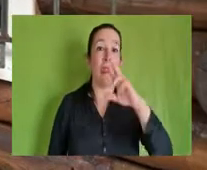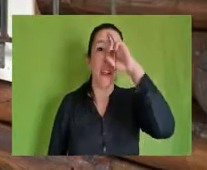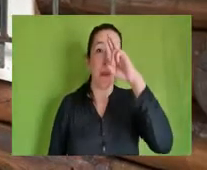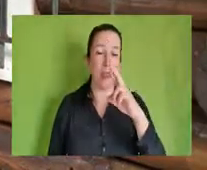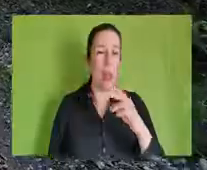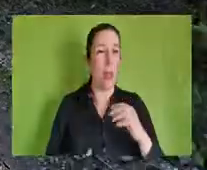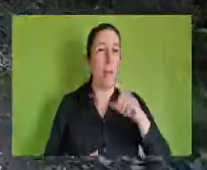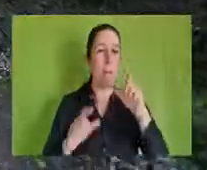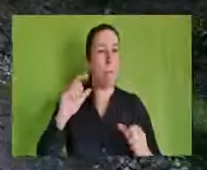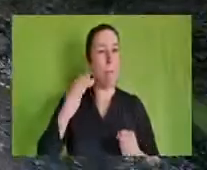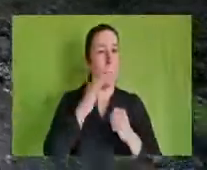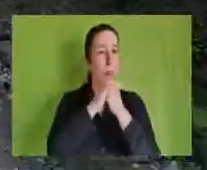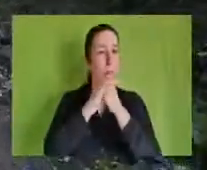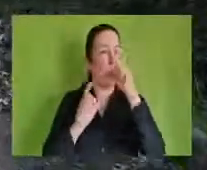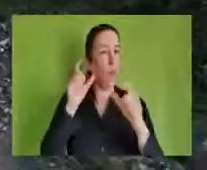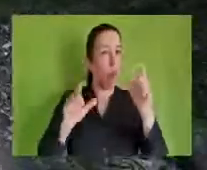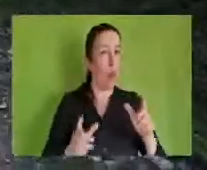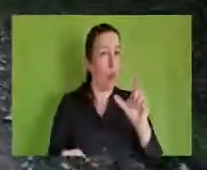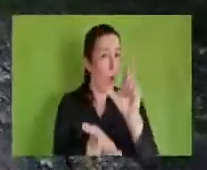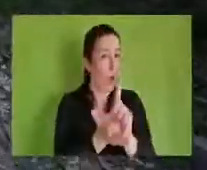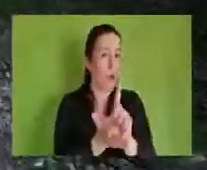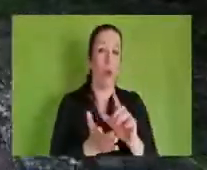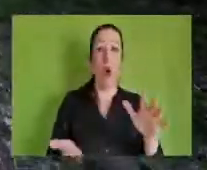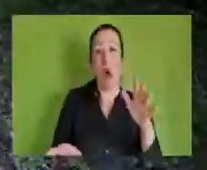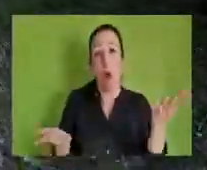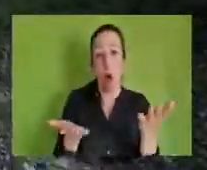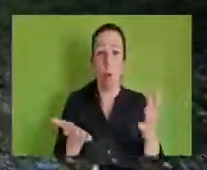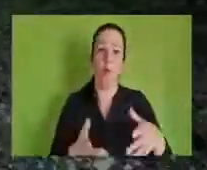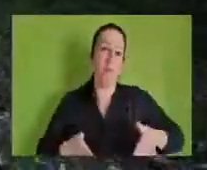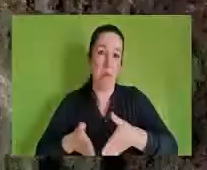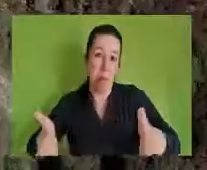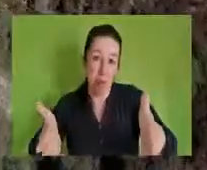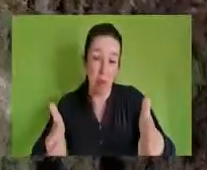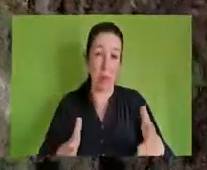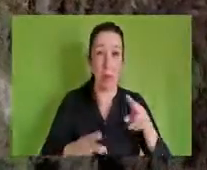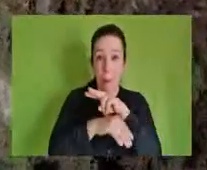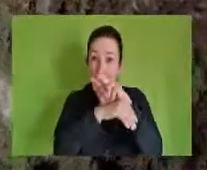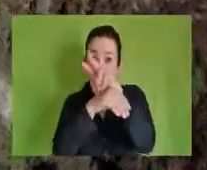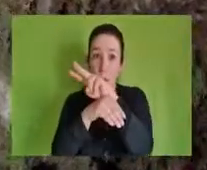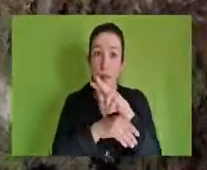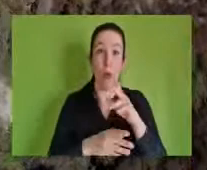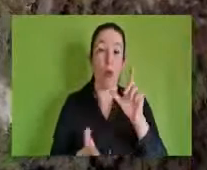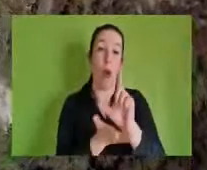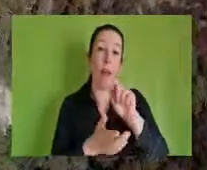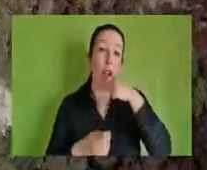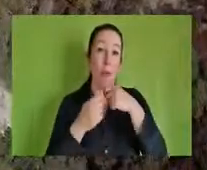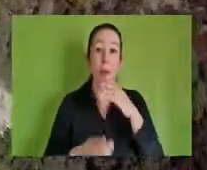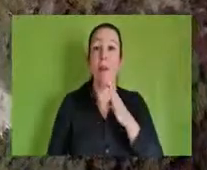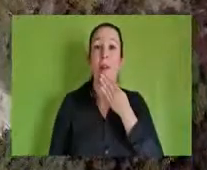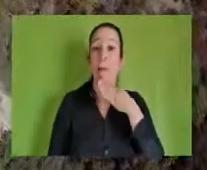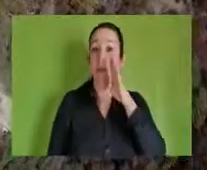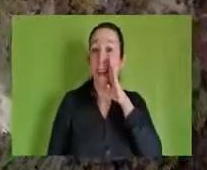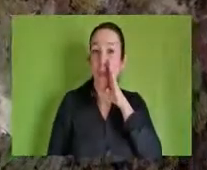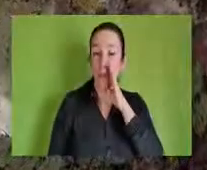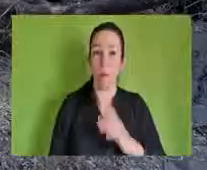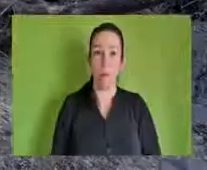deberá respetar el aforo máximo a personas por sector y áreas comunes, tales como senderos, miradores, áreas de merienda y servicios